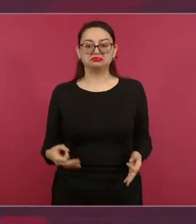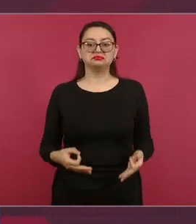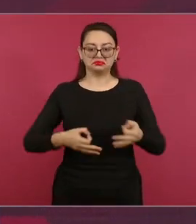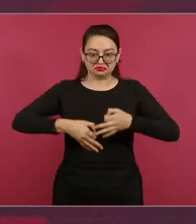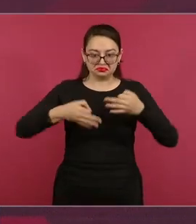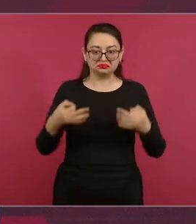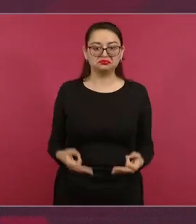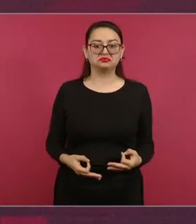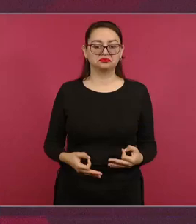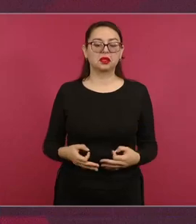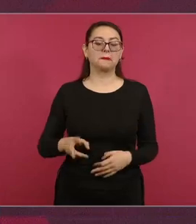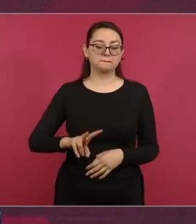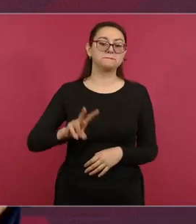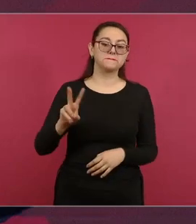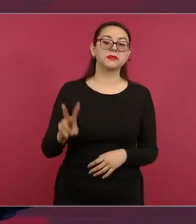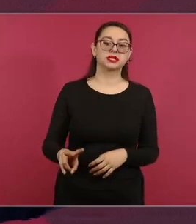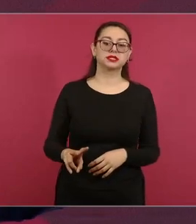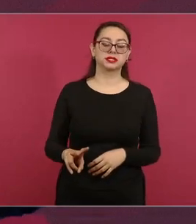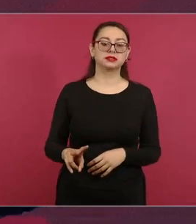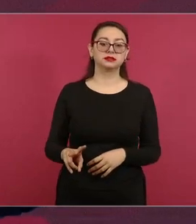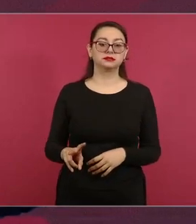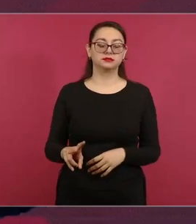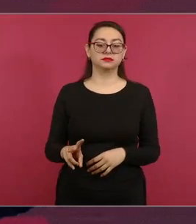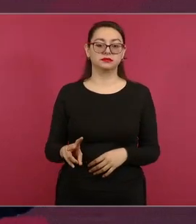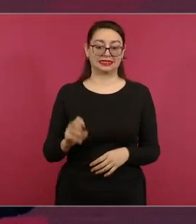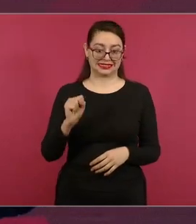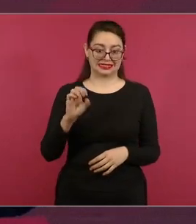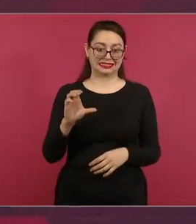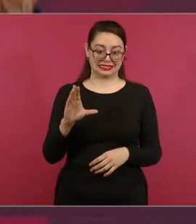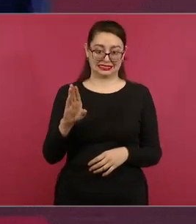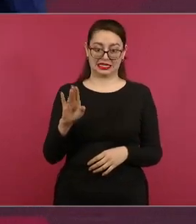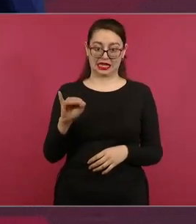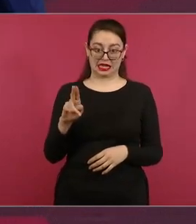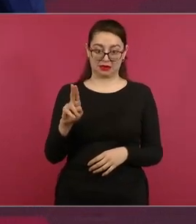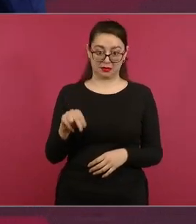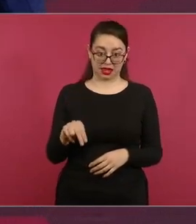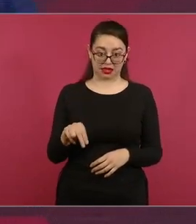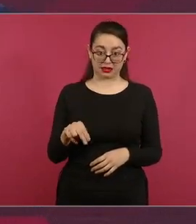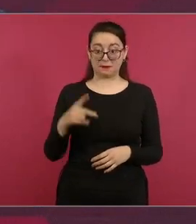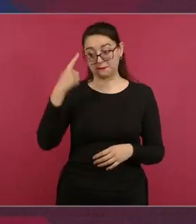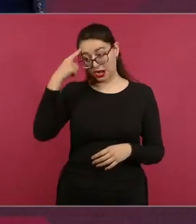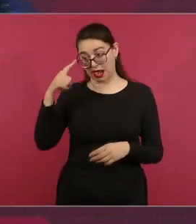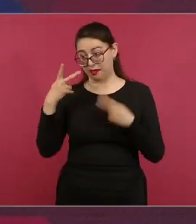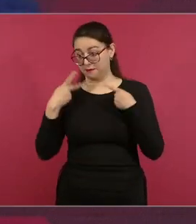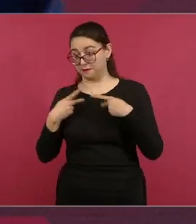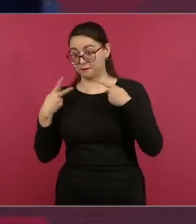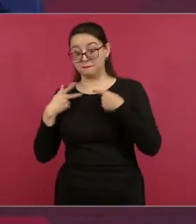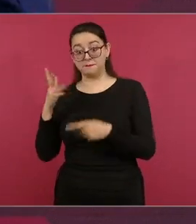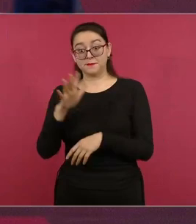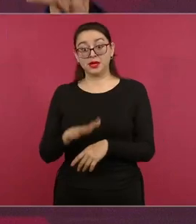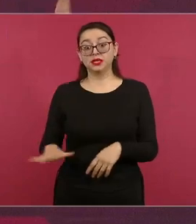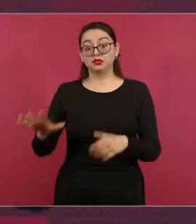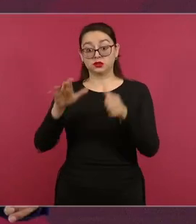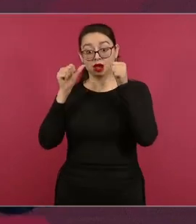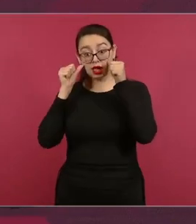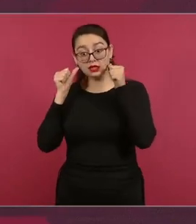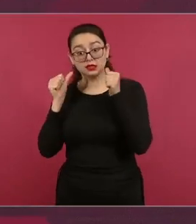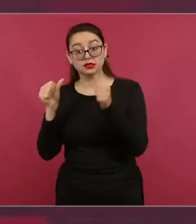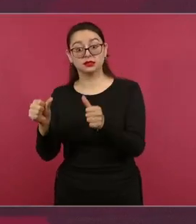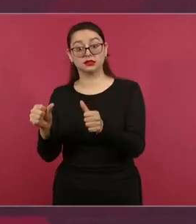organización que se tiene de abajo hacia arriba, eso antes no existía,